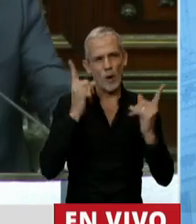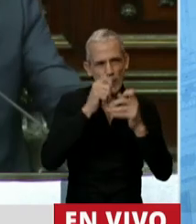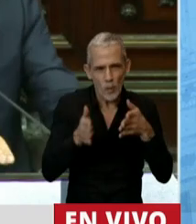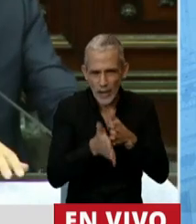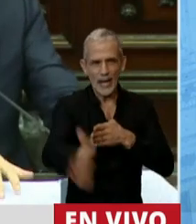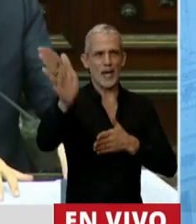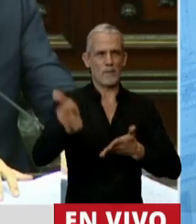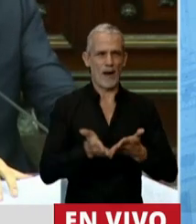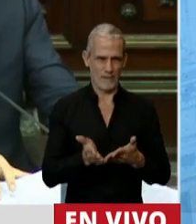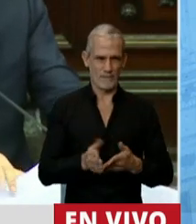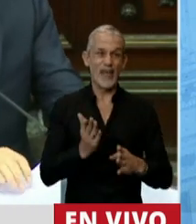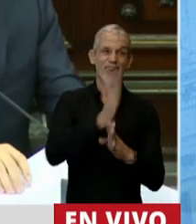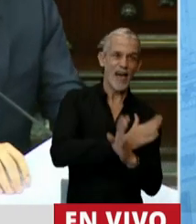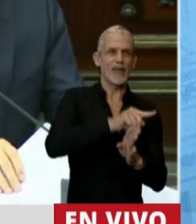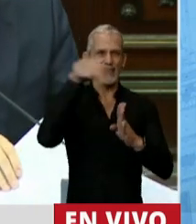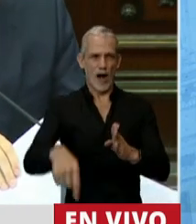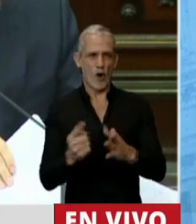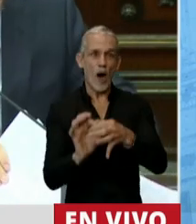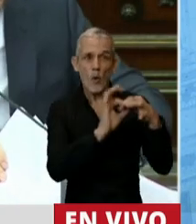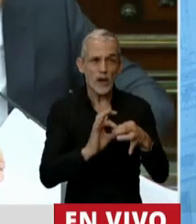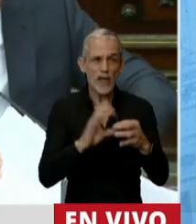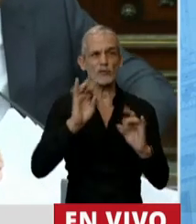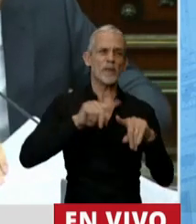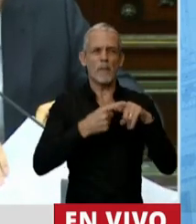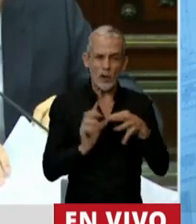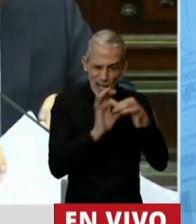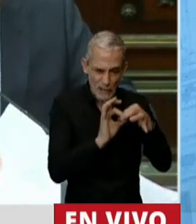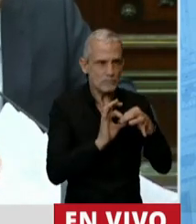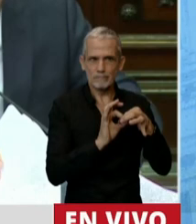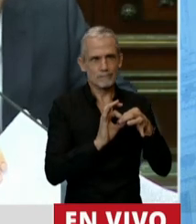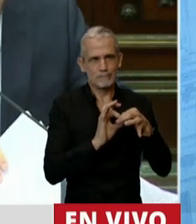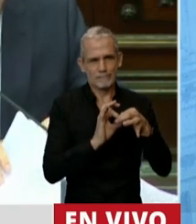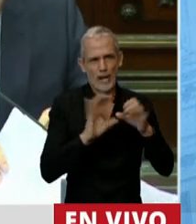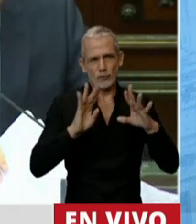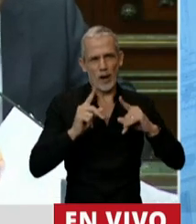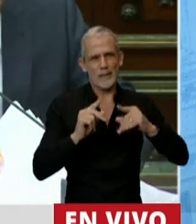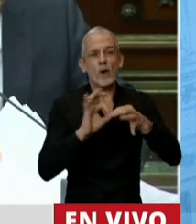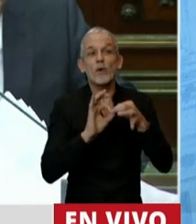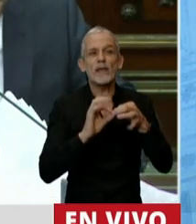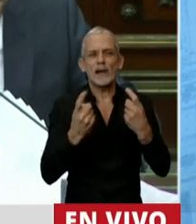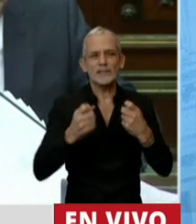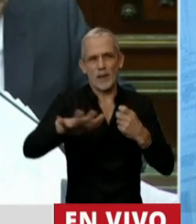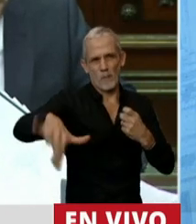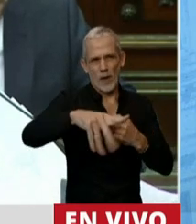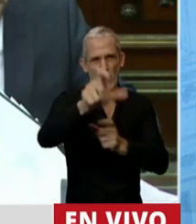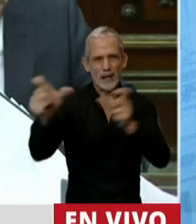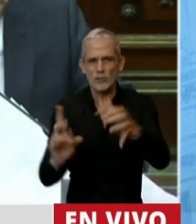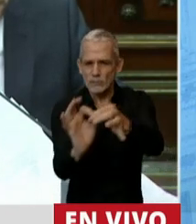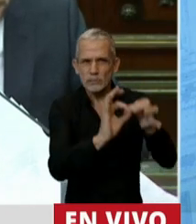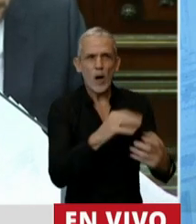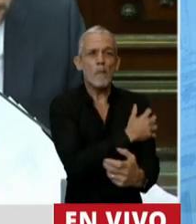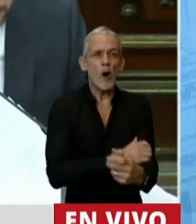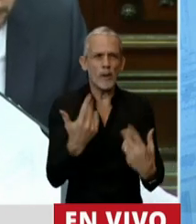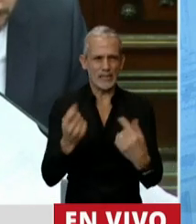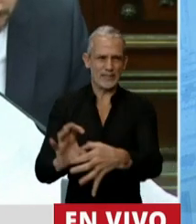la crisis que estamos viviendo ahora. Porque la unidad no es para los políticos o entre los políticos, la unidad la necesita el pueblo, los pobres